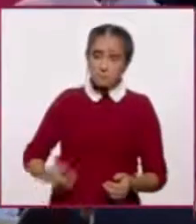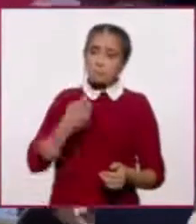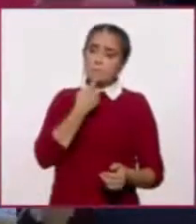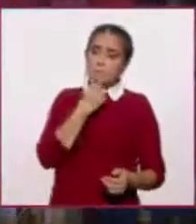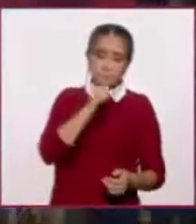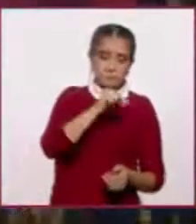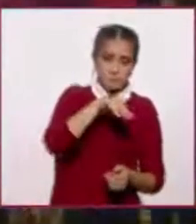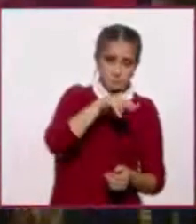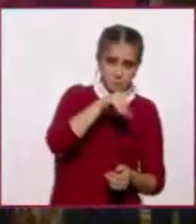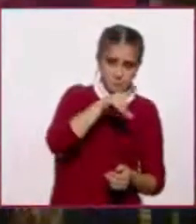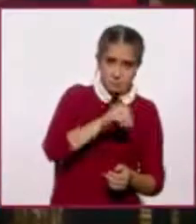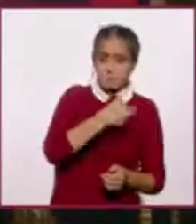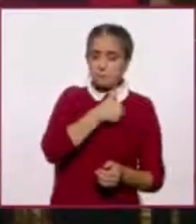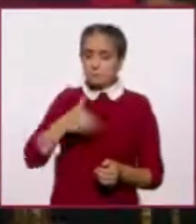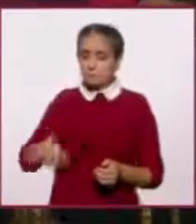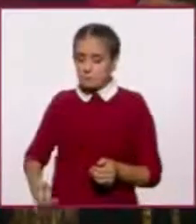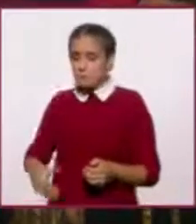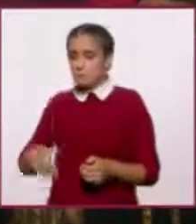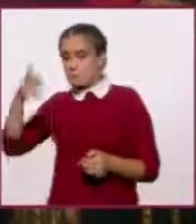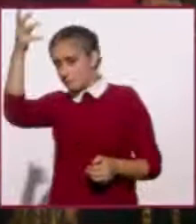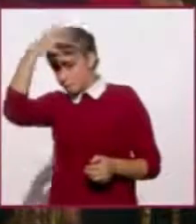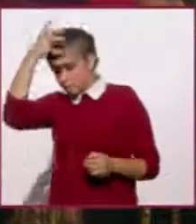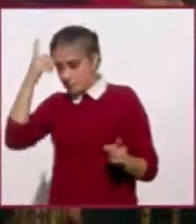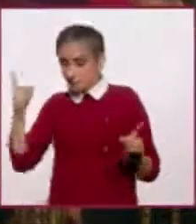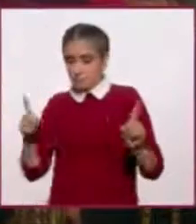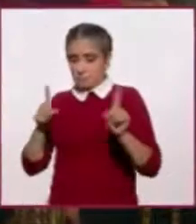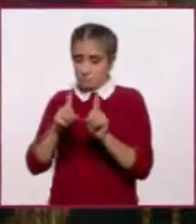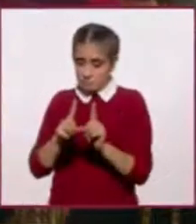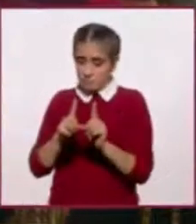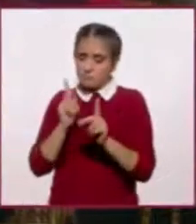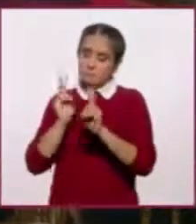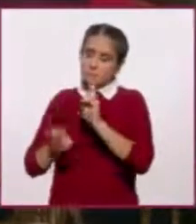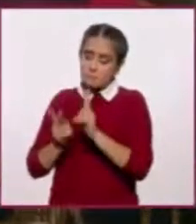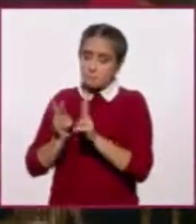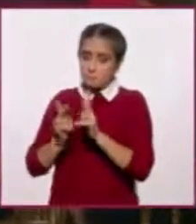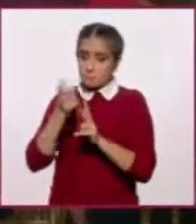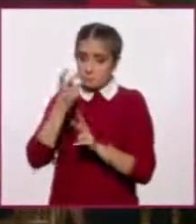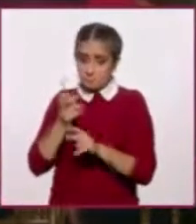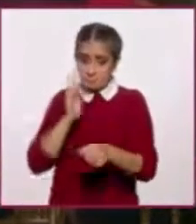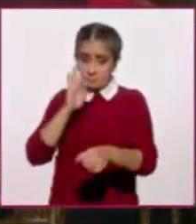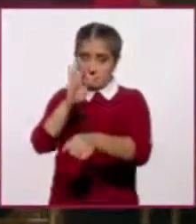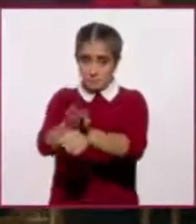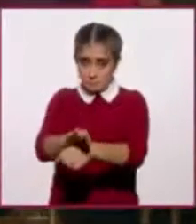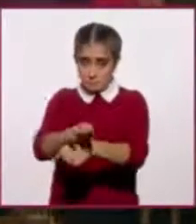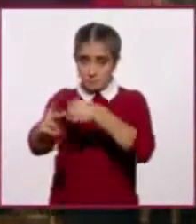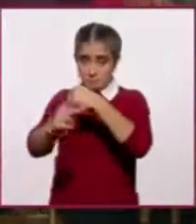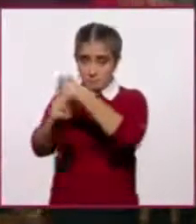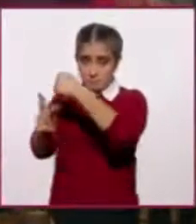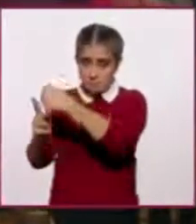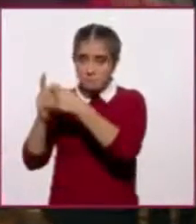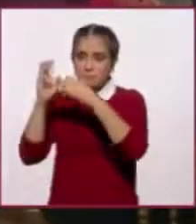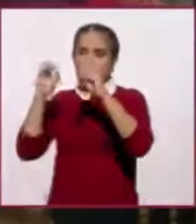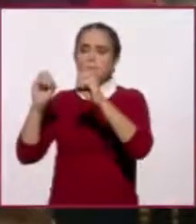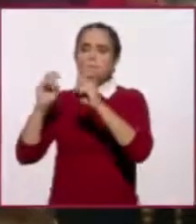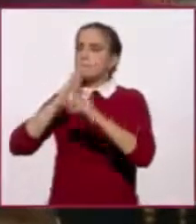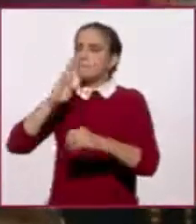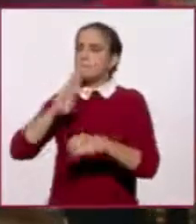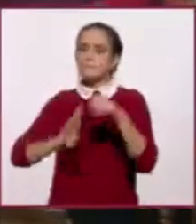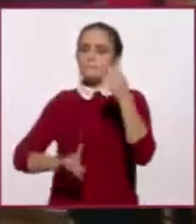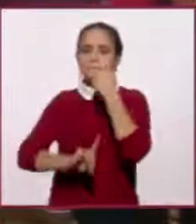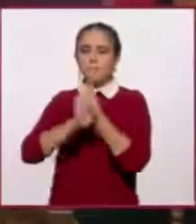señor Lucas Obrador y el presidente Donald Trump beneficiará o perjudicará, lo que decimos apenas que fue la semana pasada, estas son las